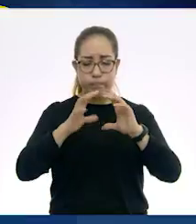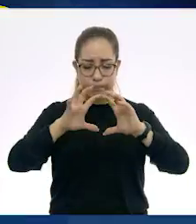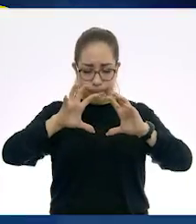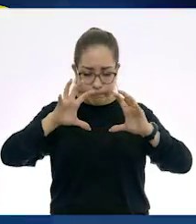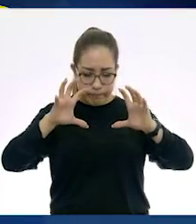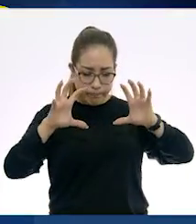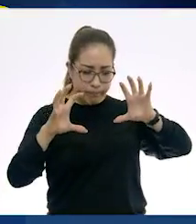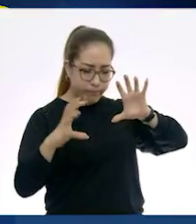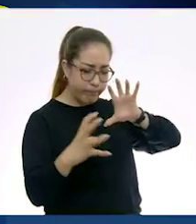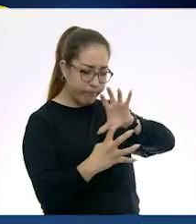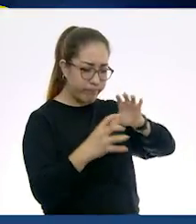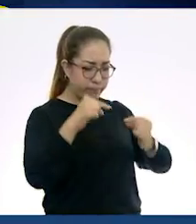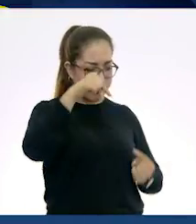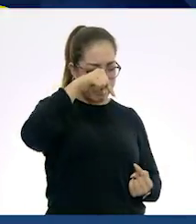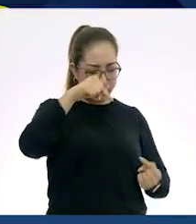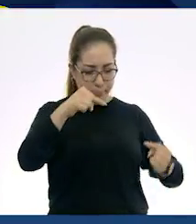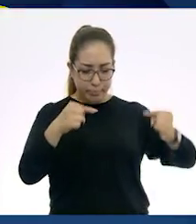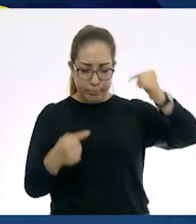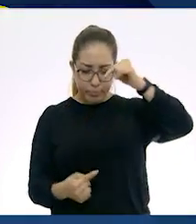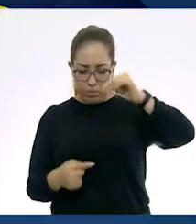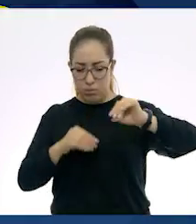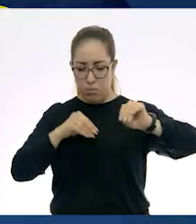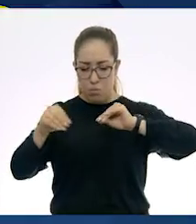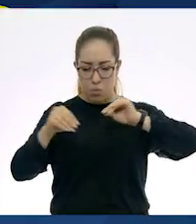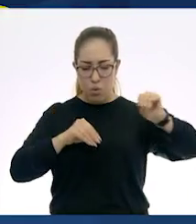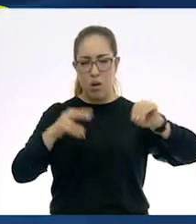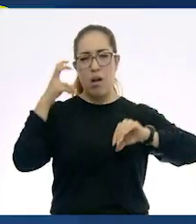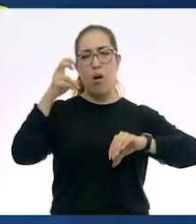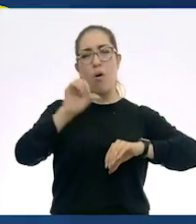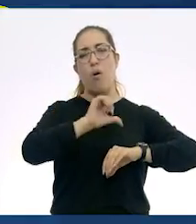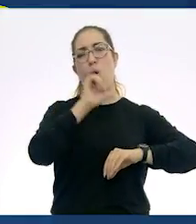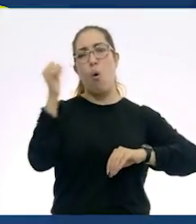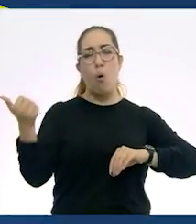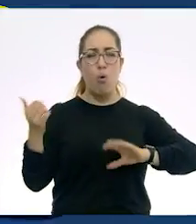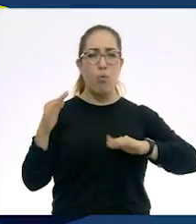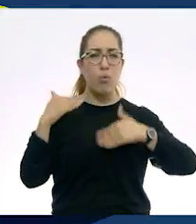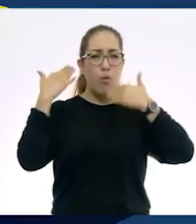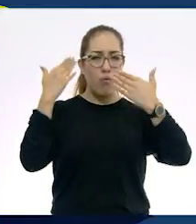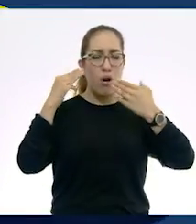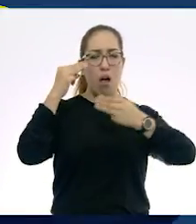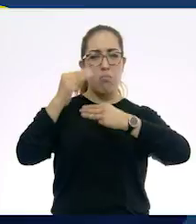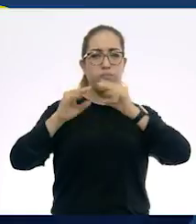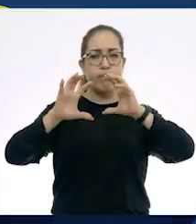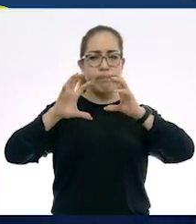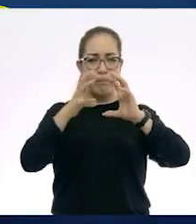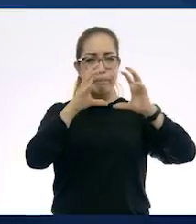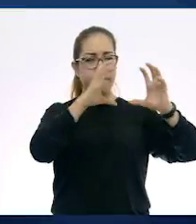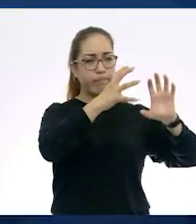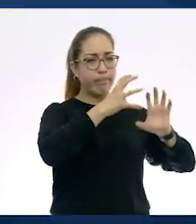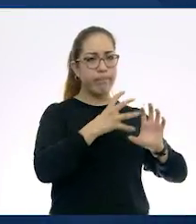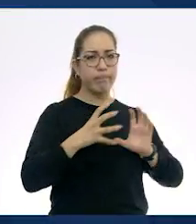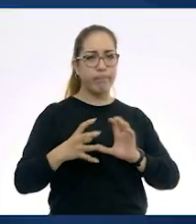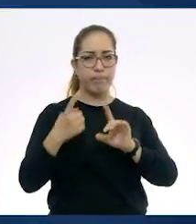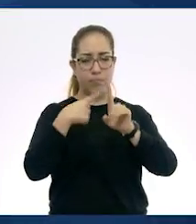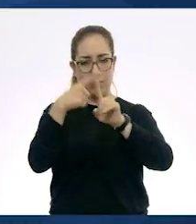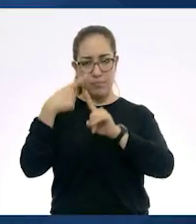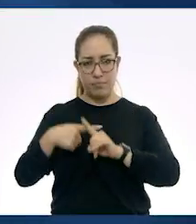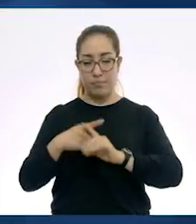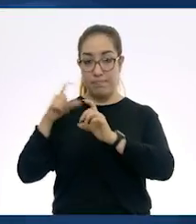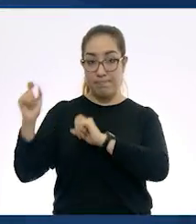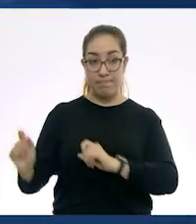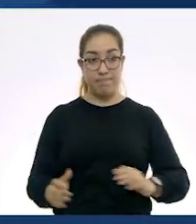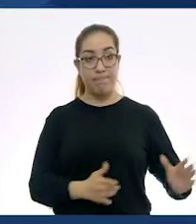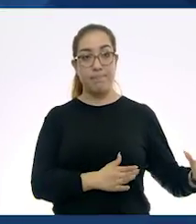cómo estamos ubicados y qué otros planetas pueden influir o no en nuestro planeta. De abajo